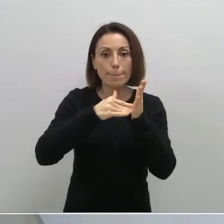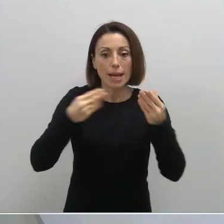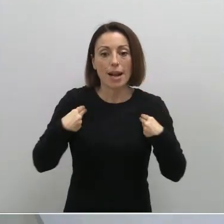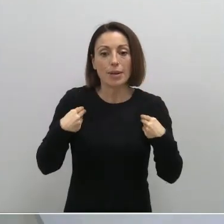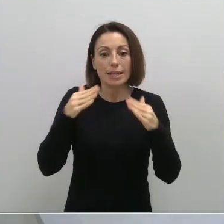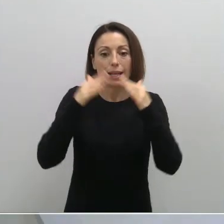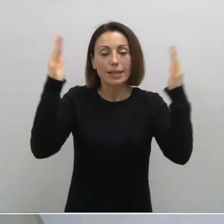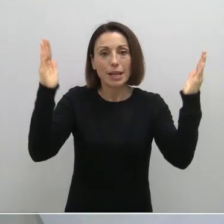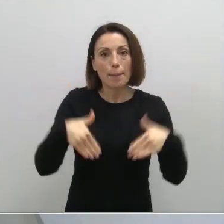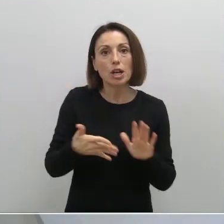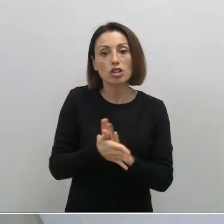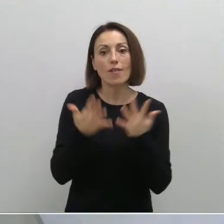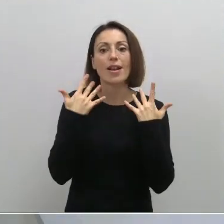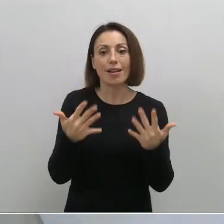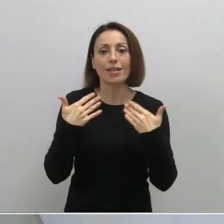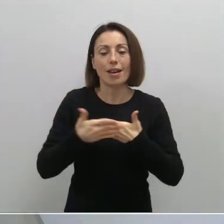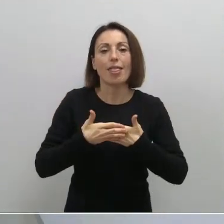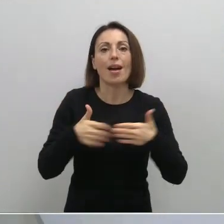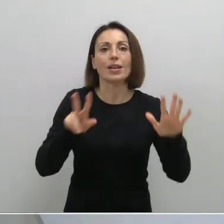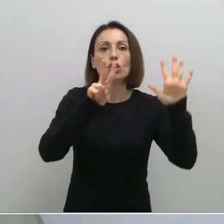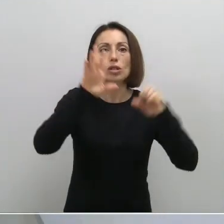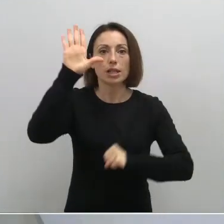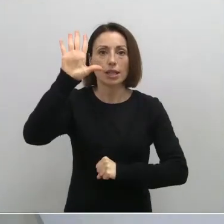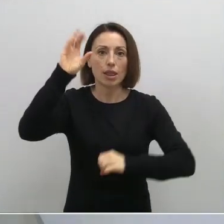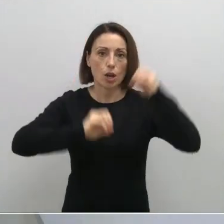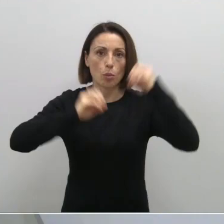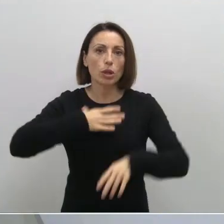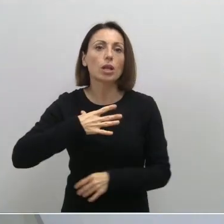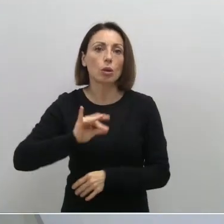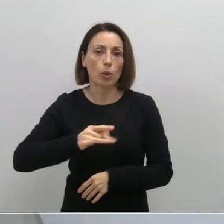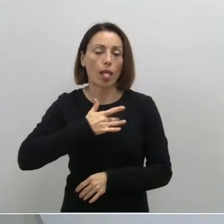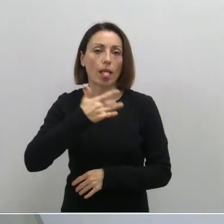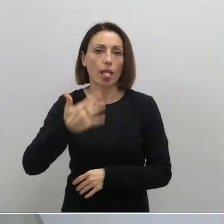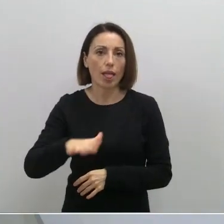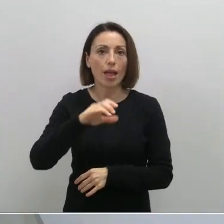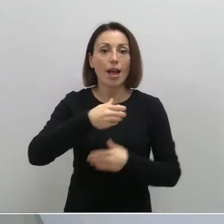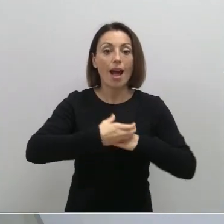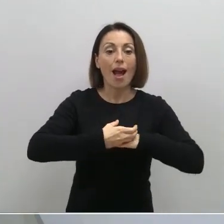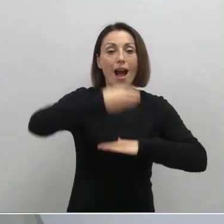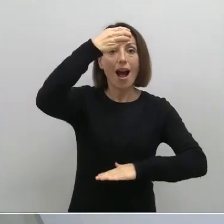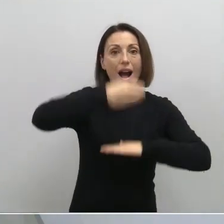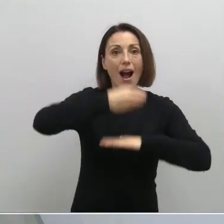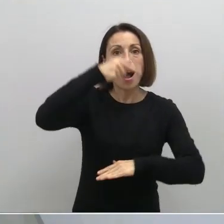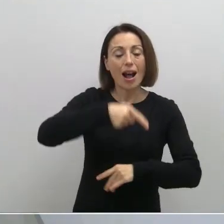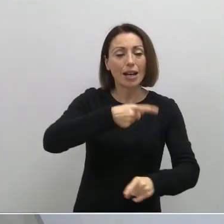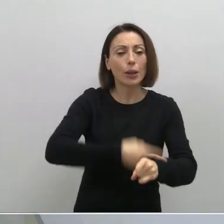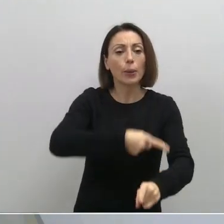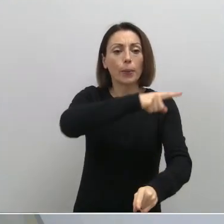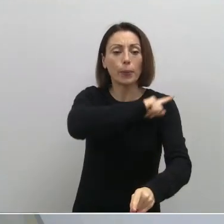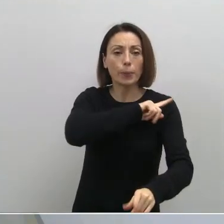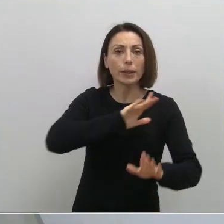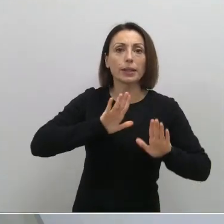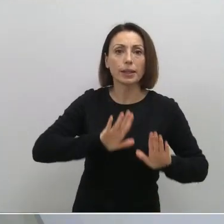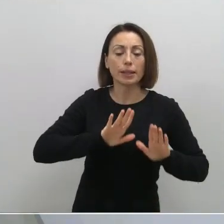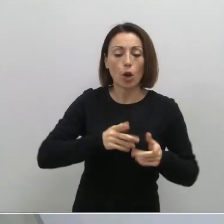permitirá la apertura de terrazas al 75%. Por lo que respecta a Aledo, figuraría en un nivel de alerta extremo, pero al estar